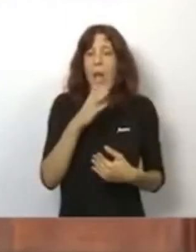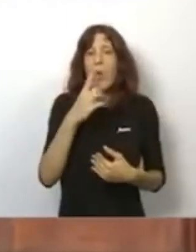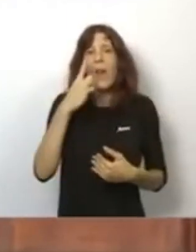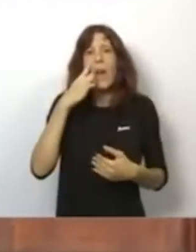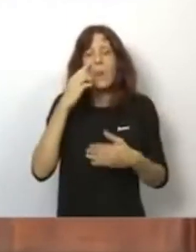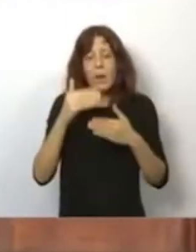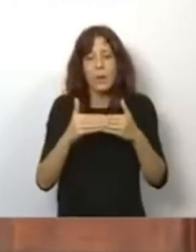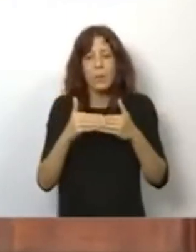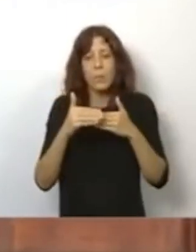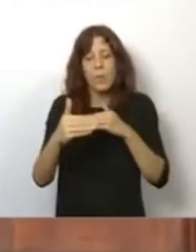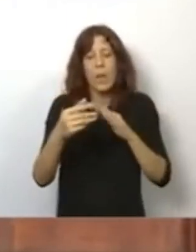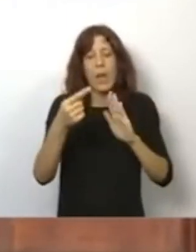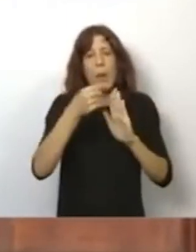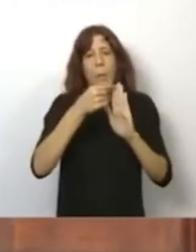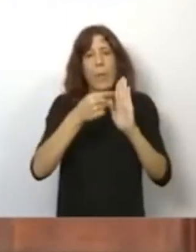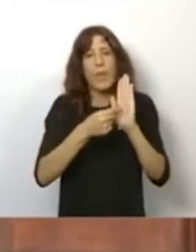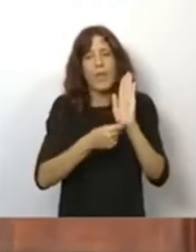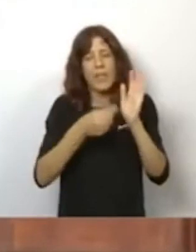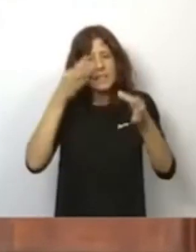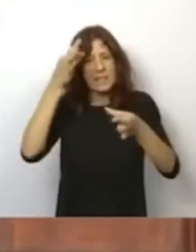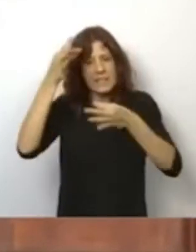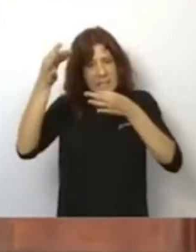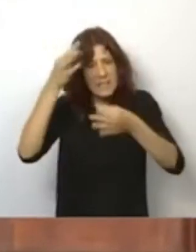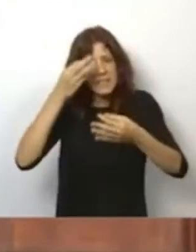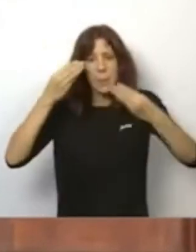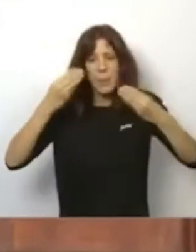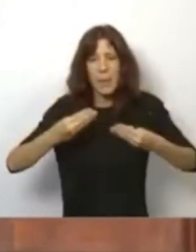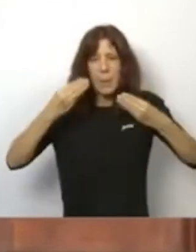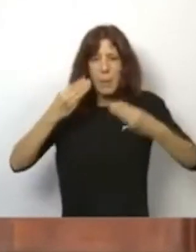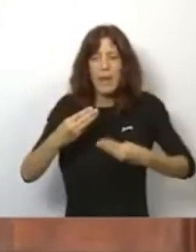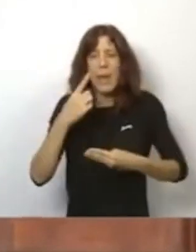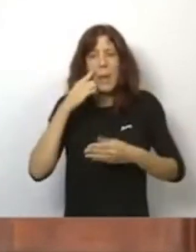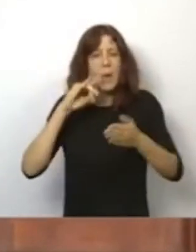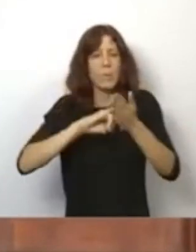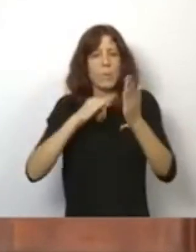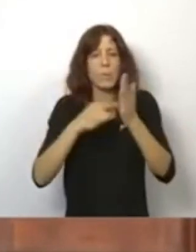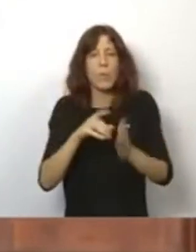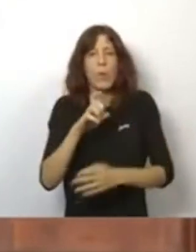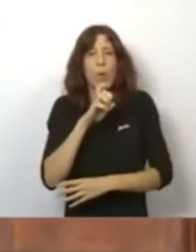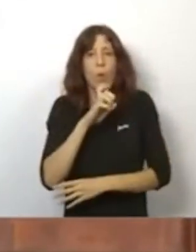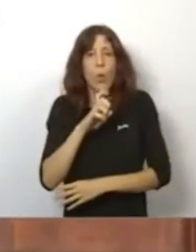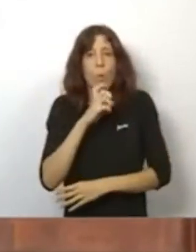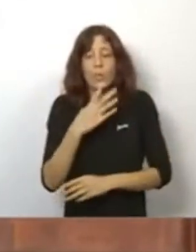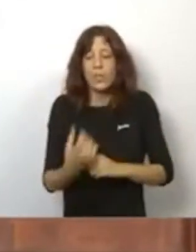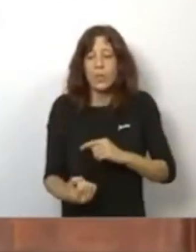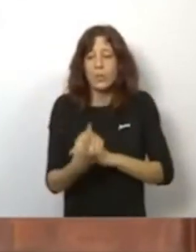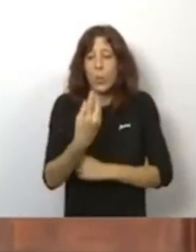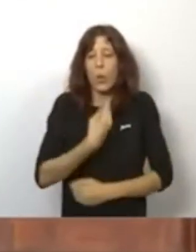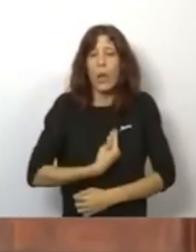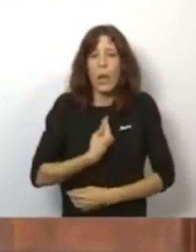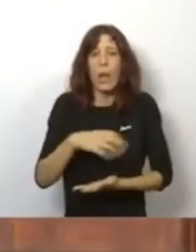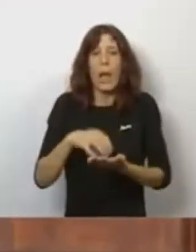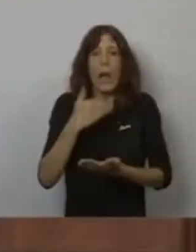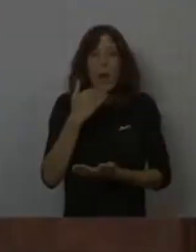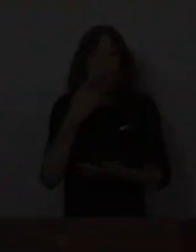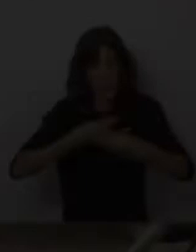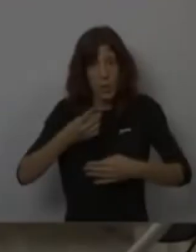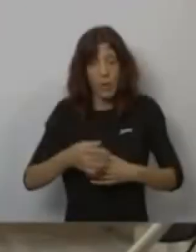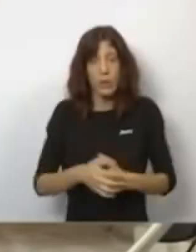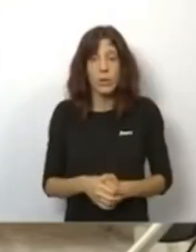descender a las medidas concretas y a las cuestiones concretas que nos pueden preocupar y que también les pueden preocupar a ellos.